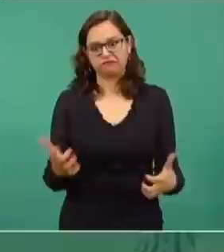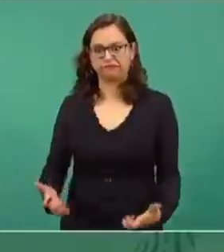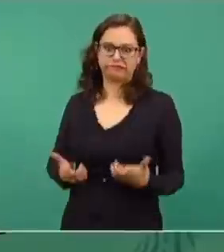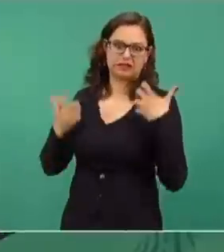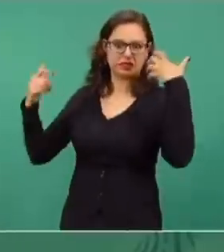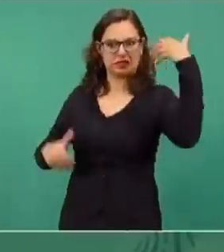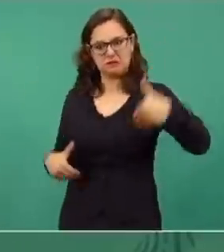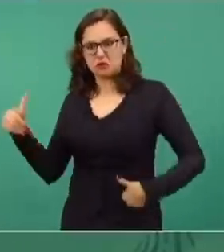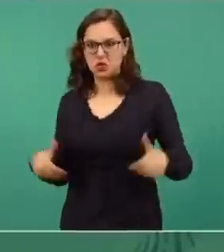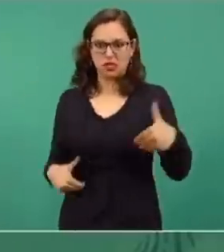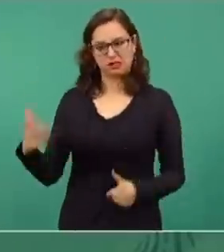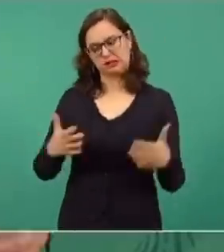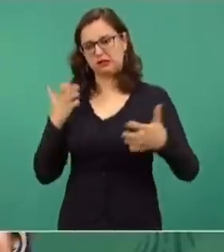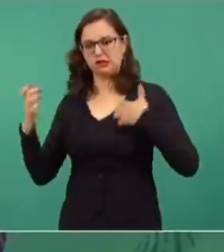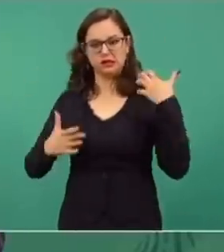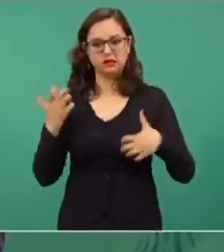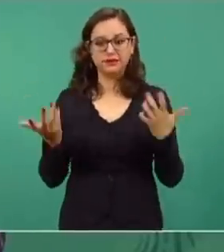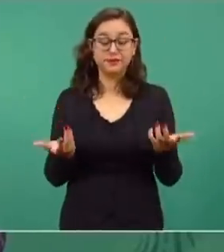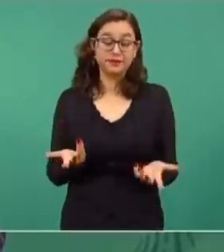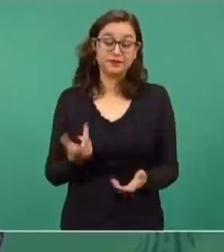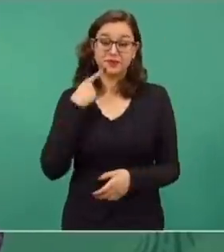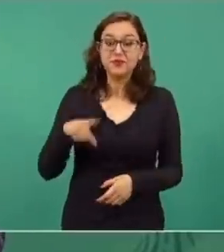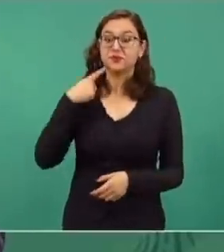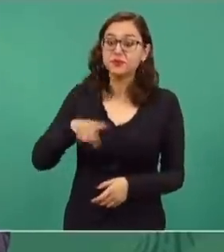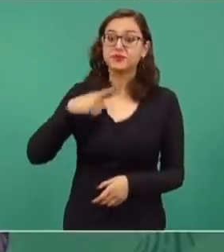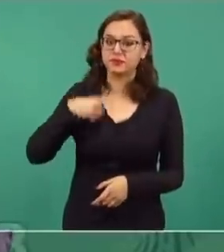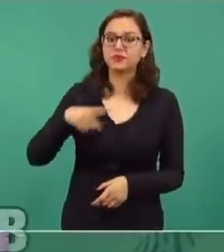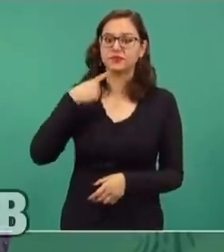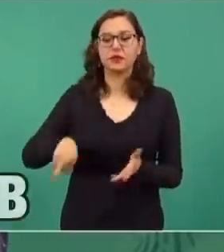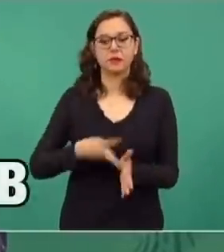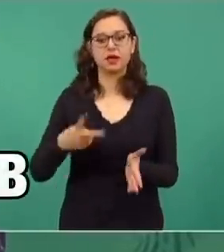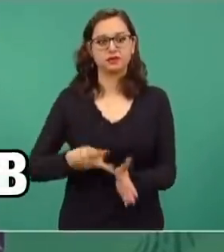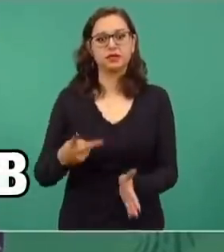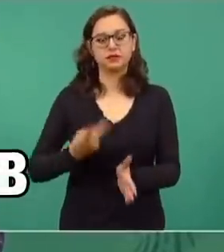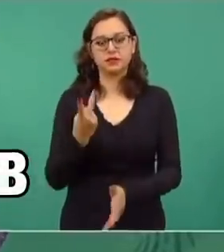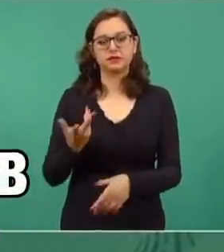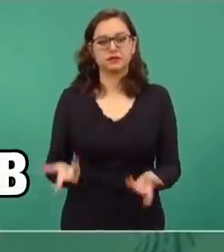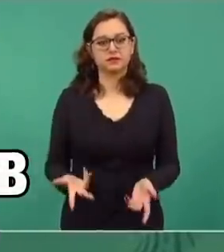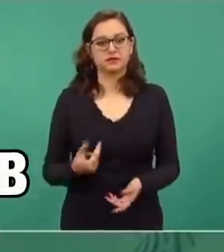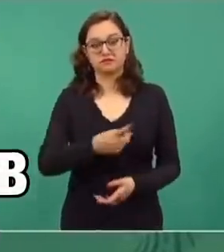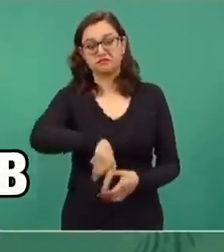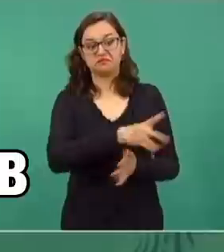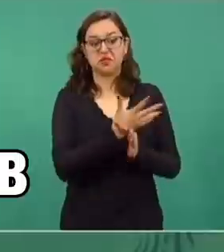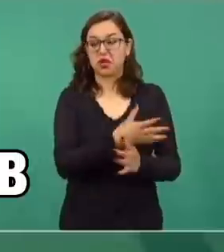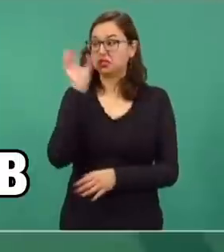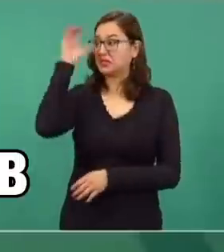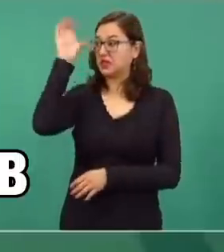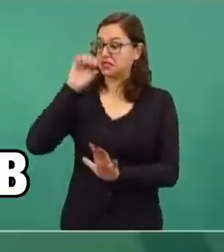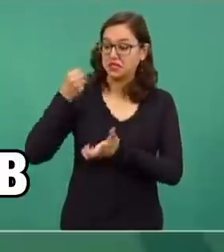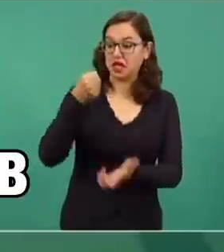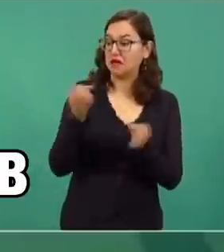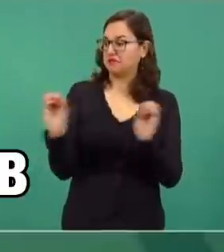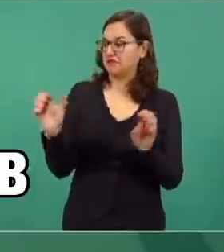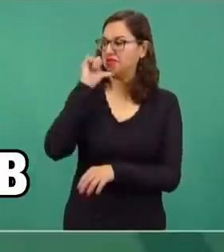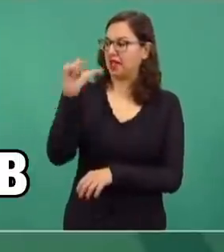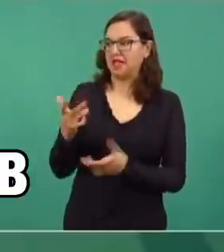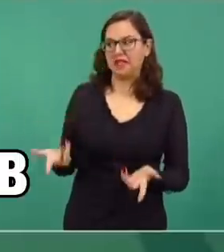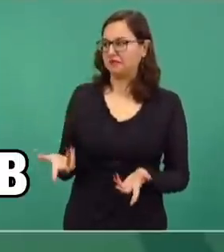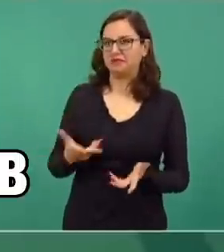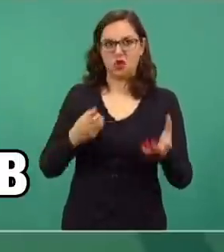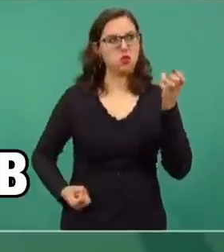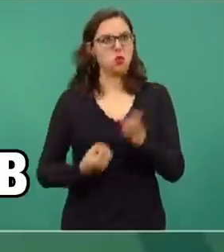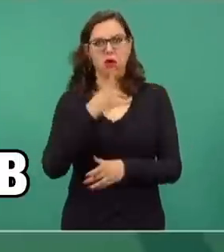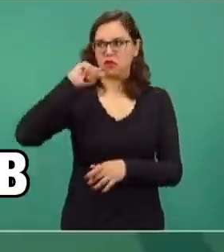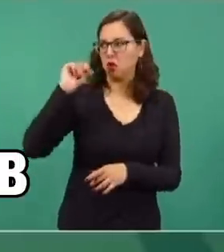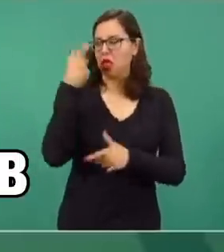inconforman, ¿no? Y se quejan de que no se invierte en la ciencia, que no nos importa la